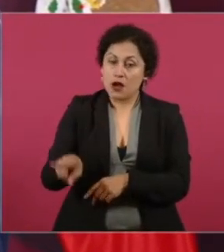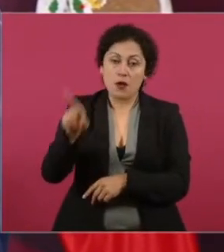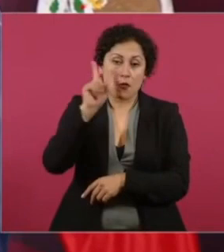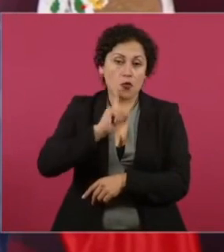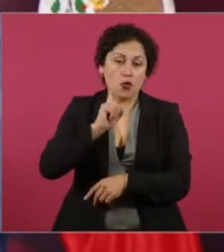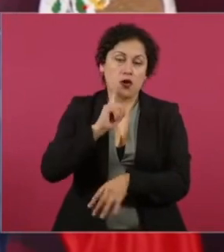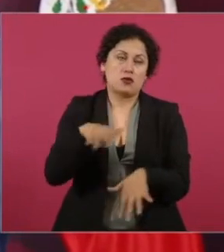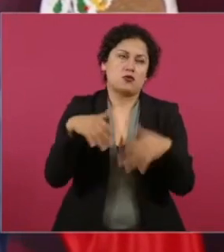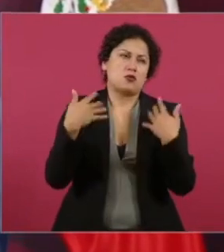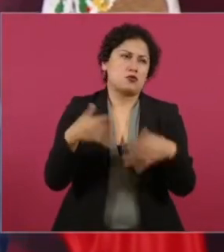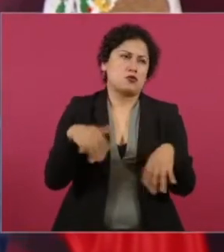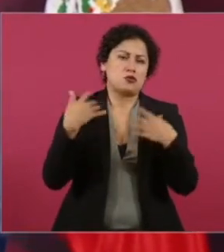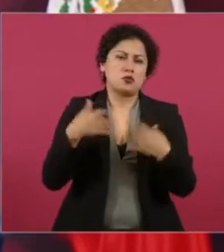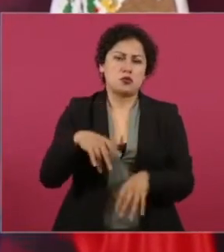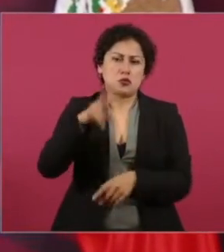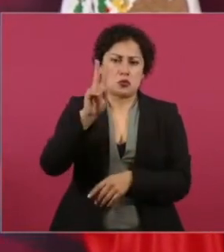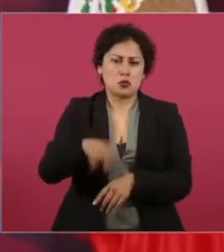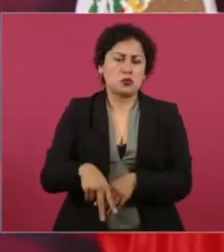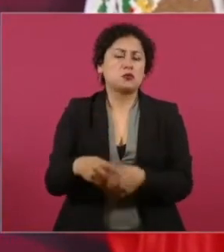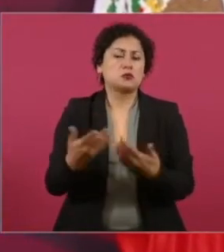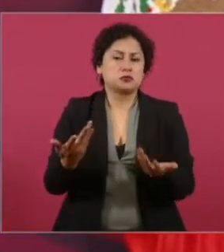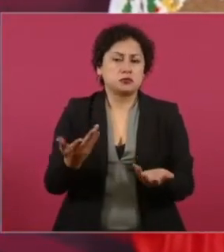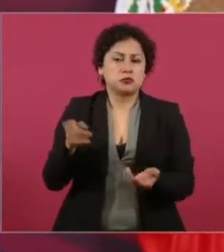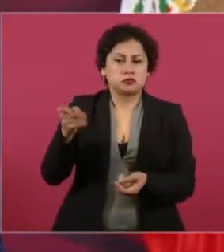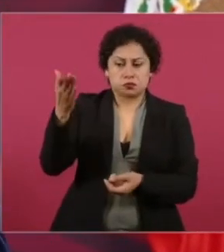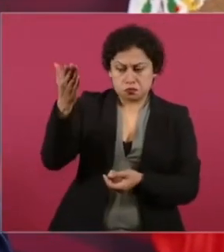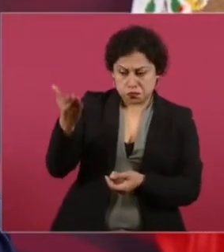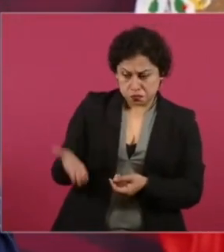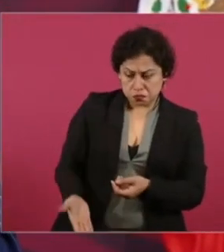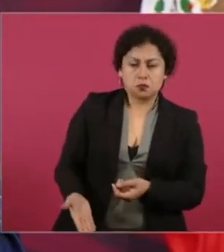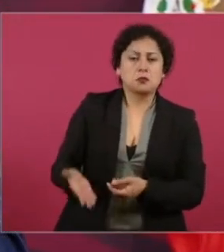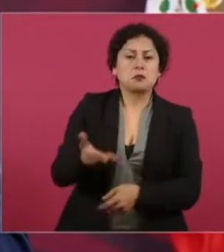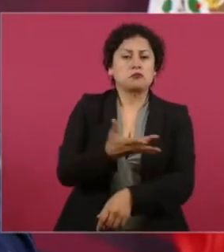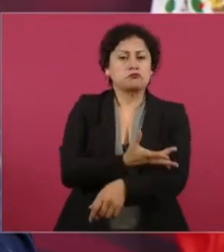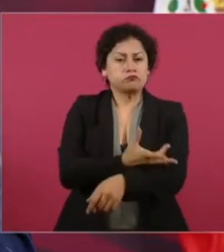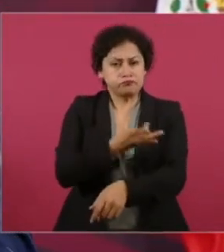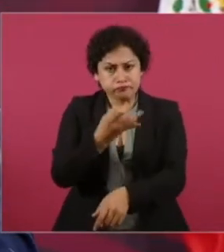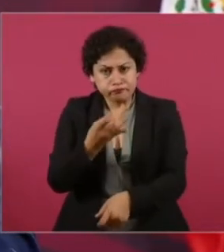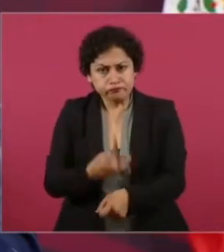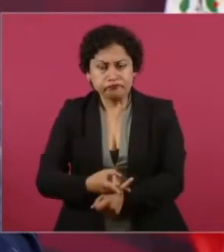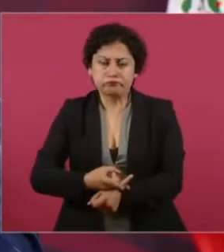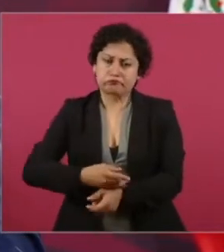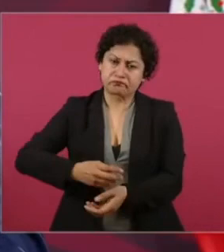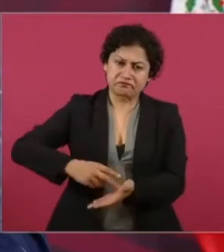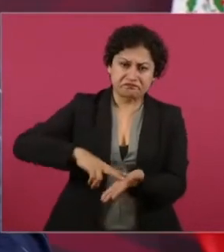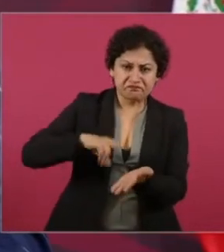una mujer con principios, con ideales, honesta